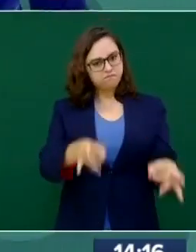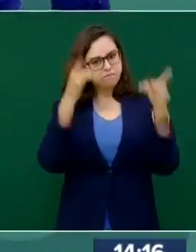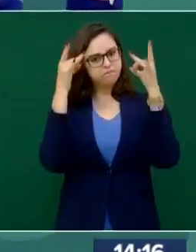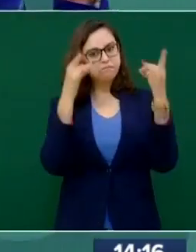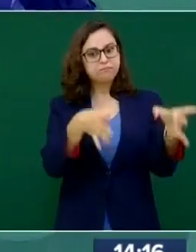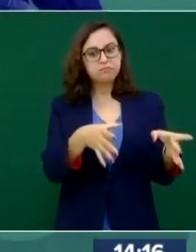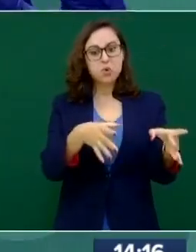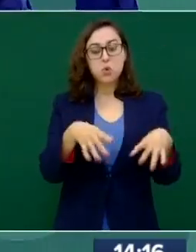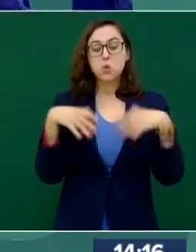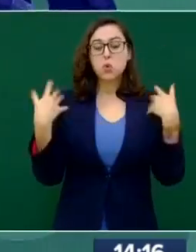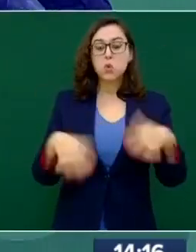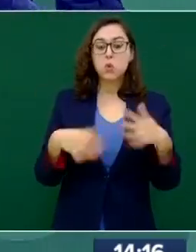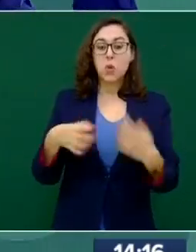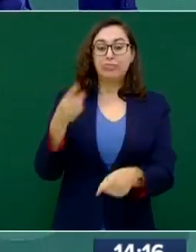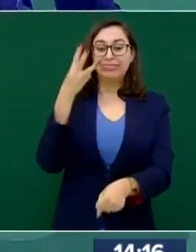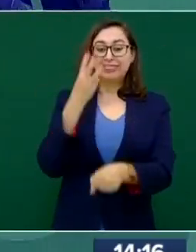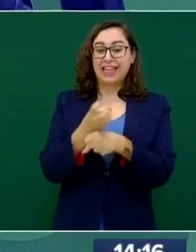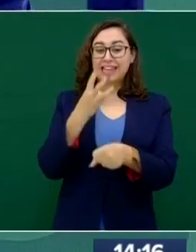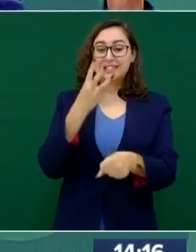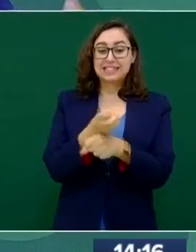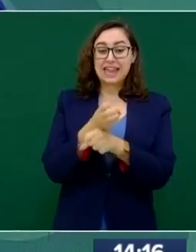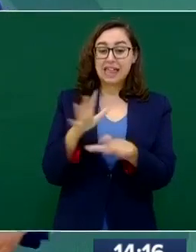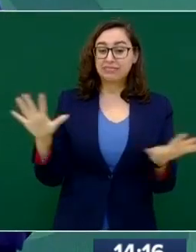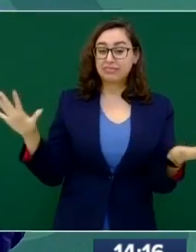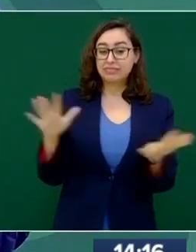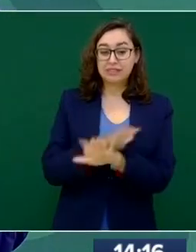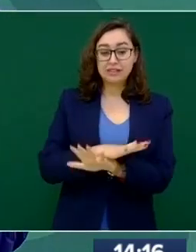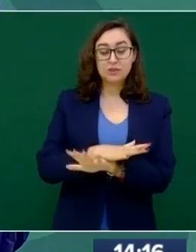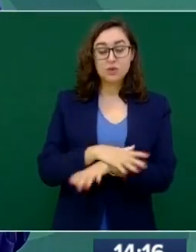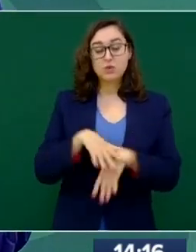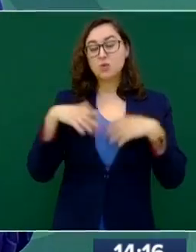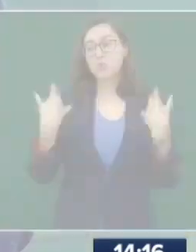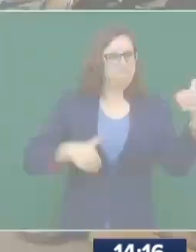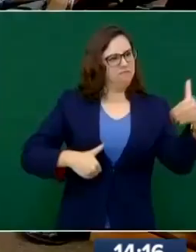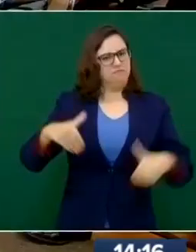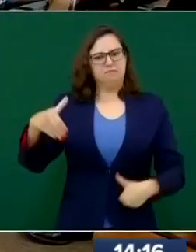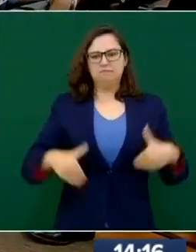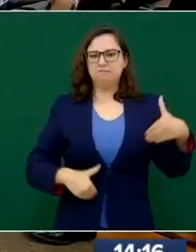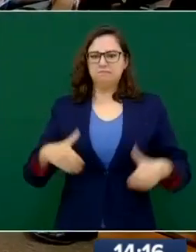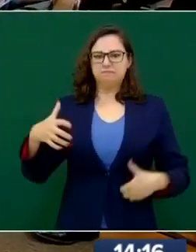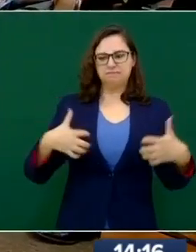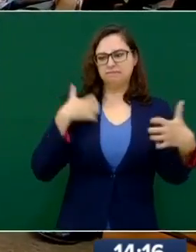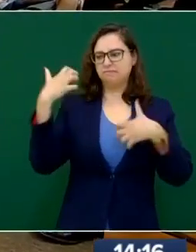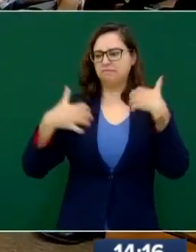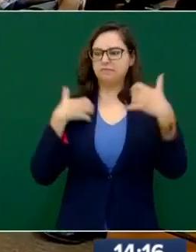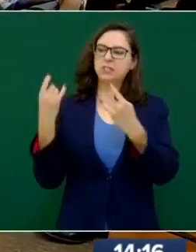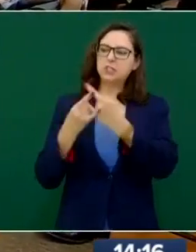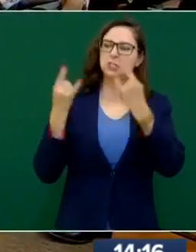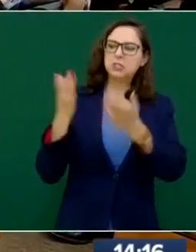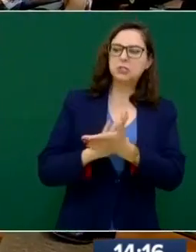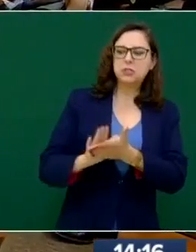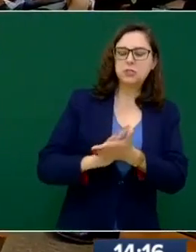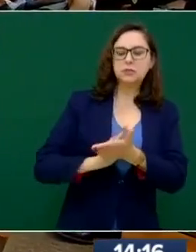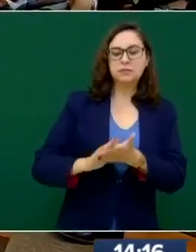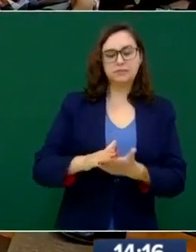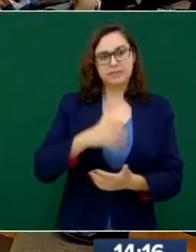un evento histórico extraordinario, mundial. Nosotros vamos a conmemorar